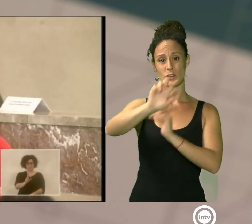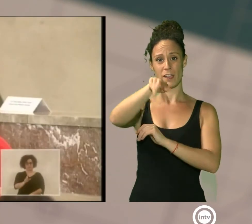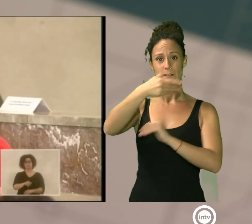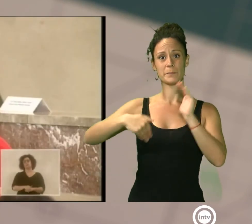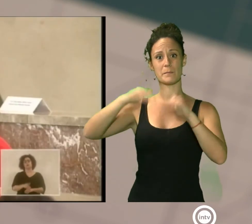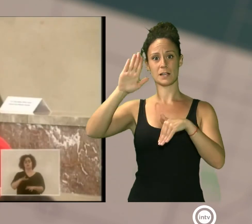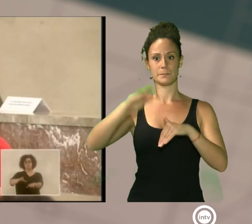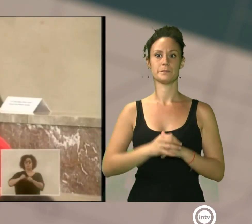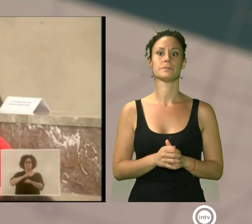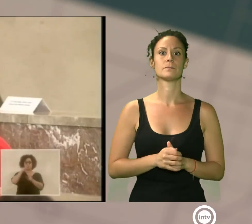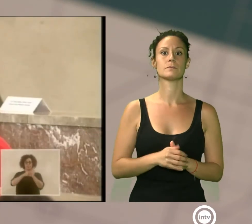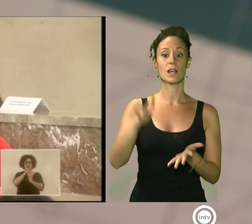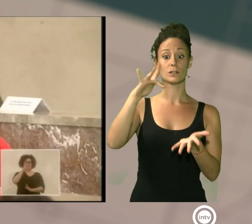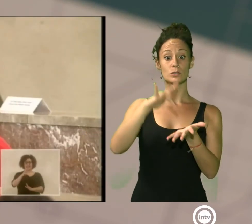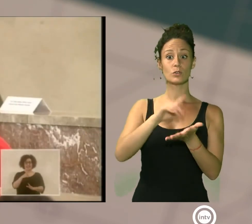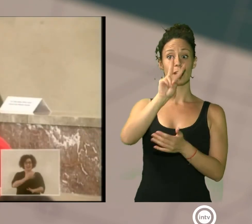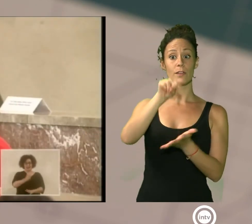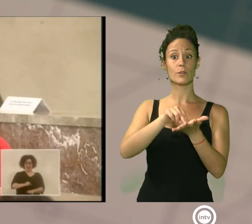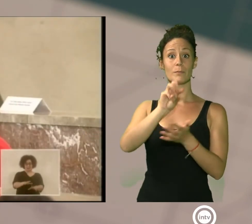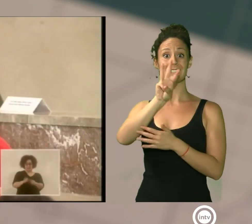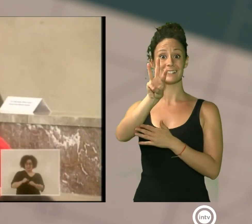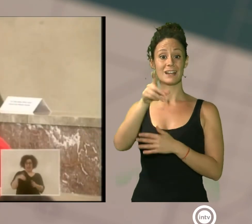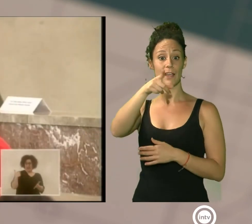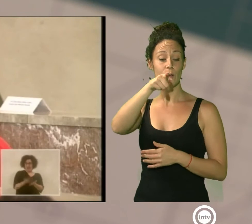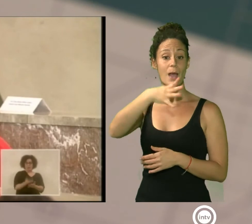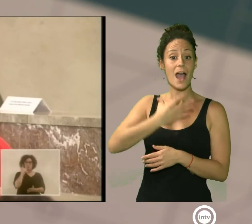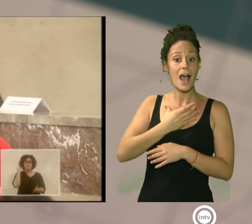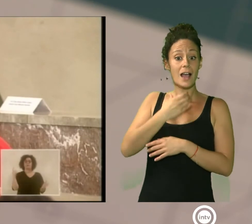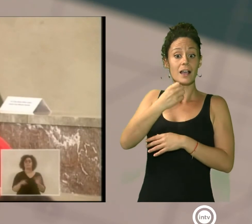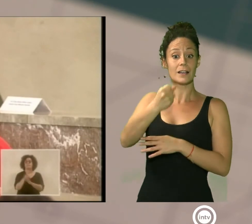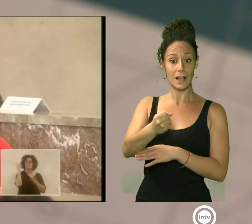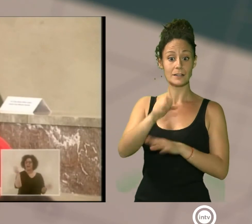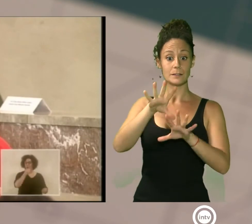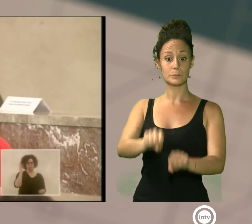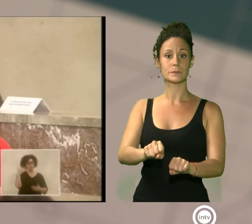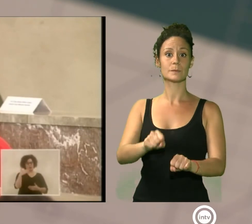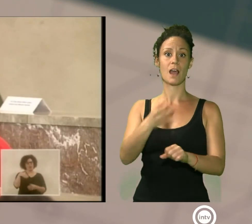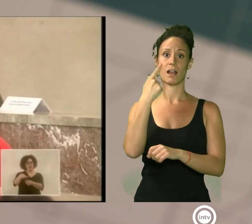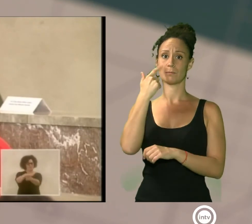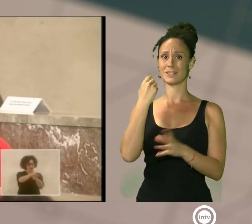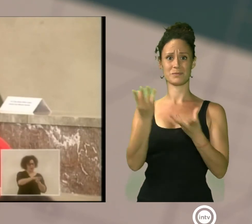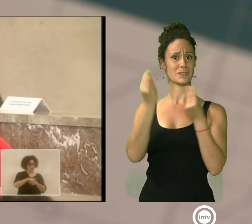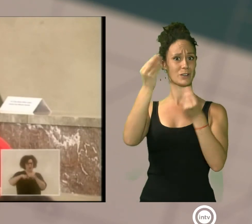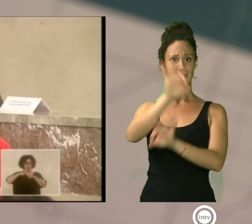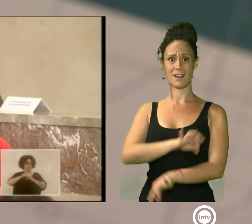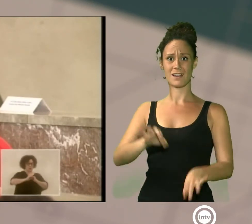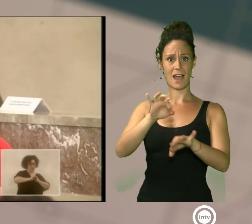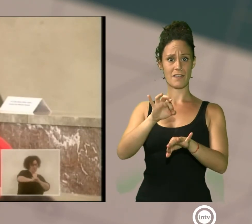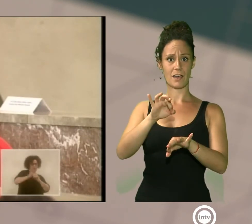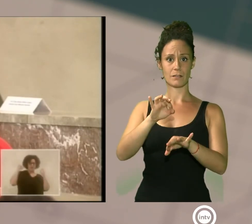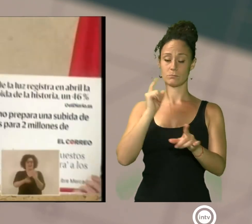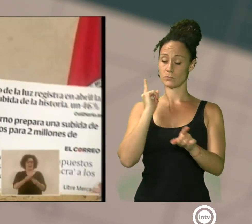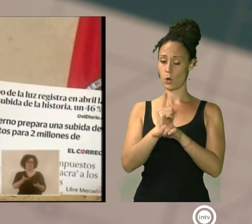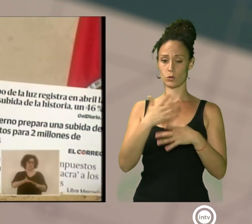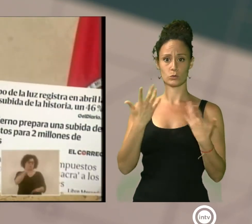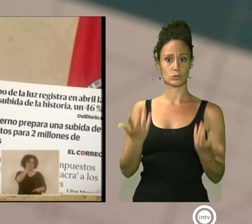alcaldía en 2003, Almería no ha mejorado. Al contrario, muchos barrios aún sobreviven con la acera y la luminaria de aquella